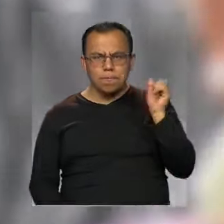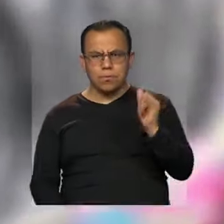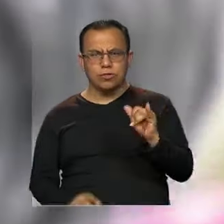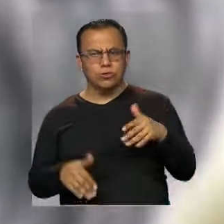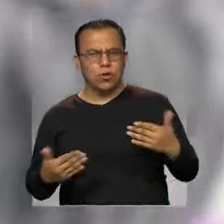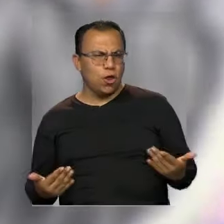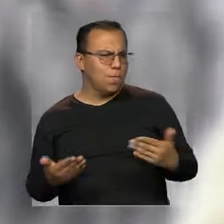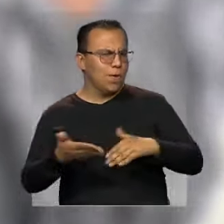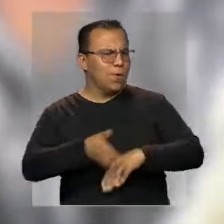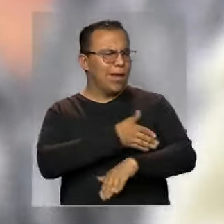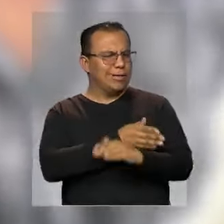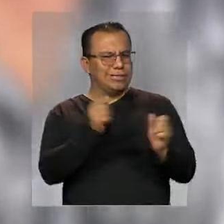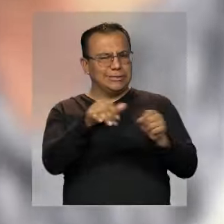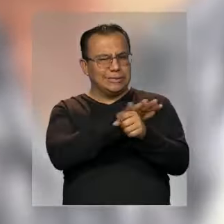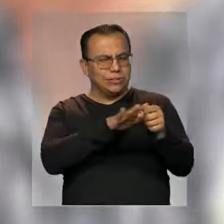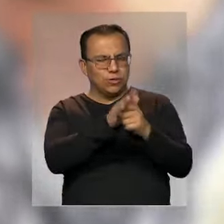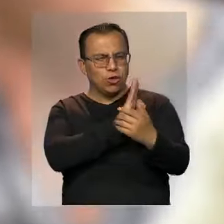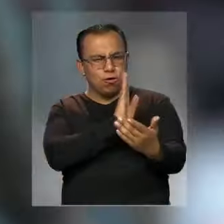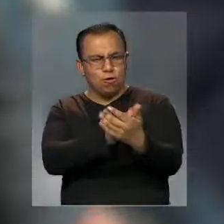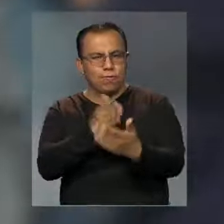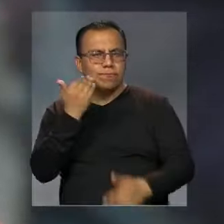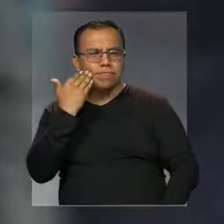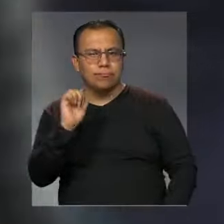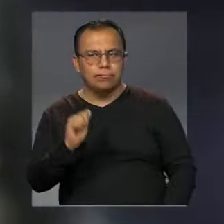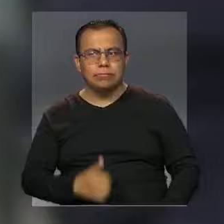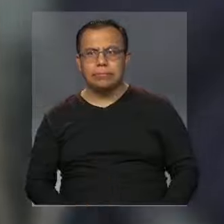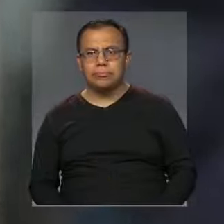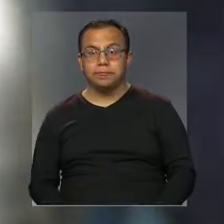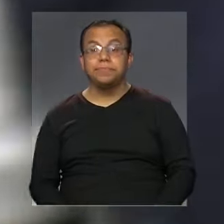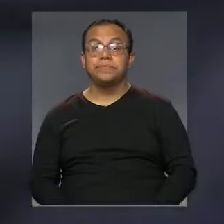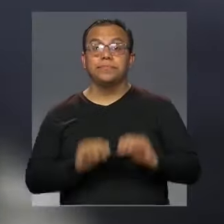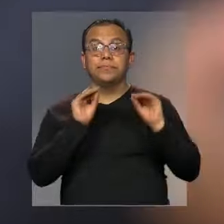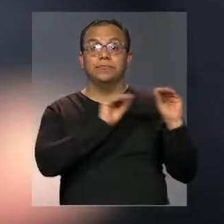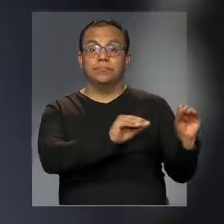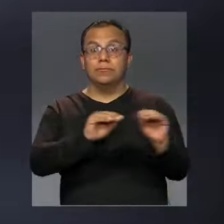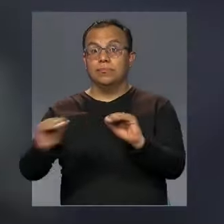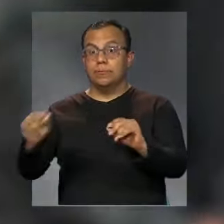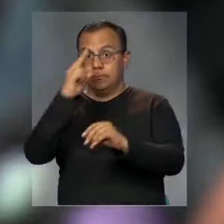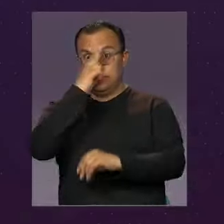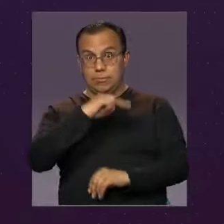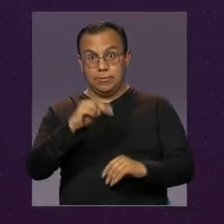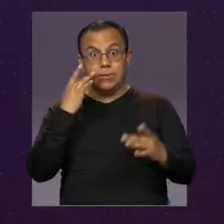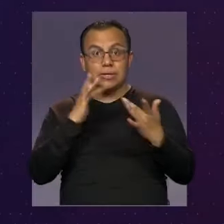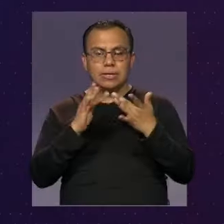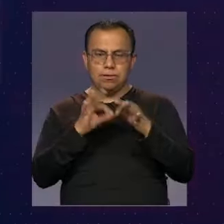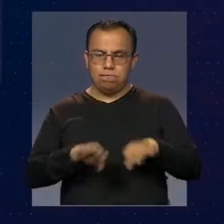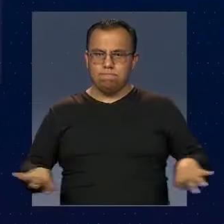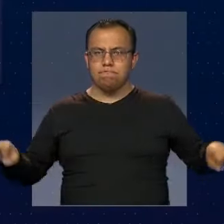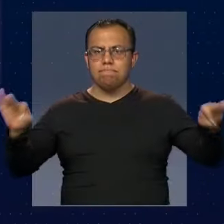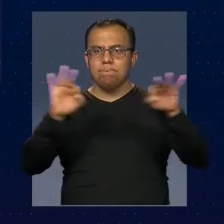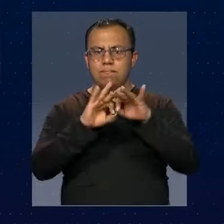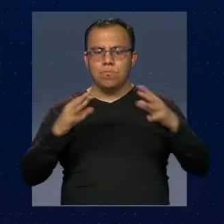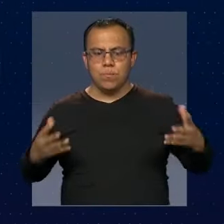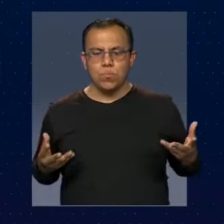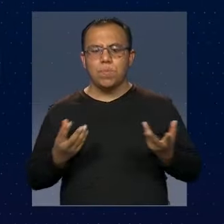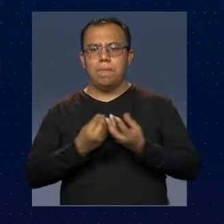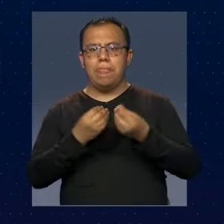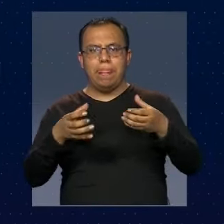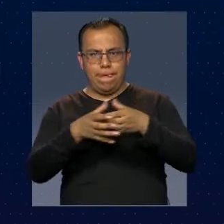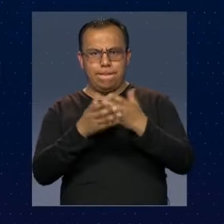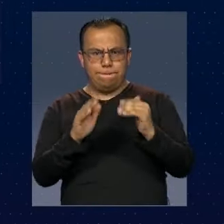se podría prevenir las agresiones hacia las mujeres? La forma como educamos a nuestros hijos, cómo se vinculan,